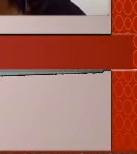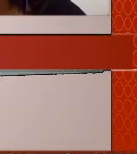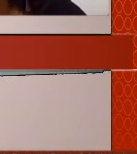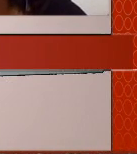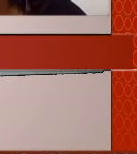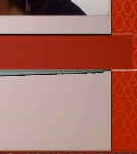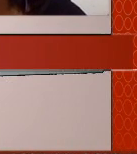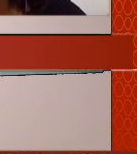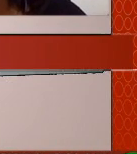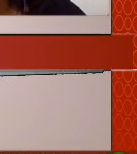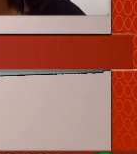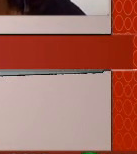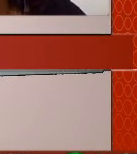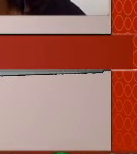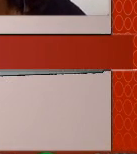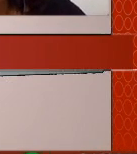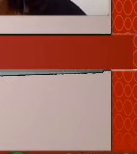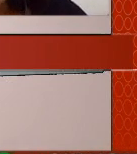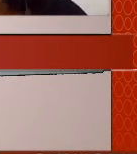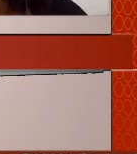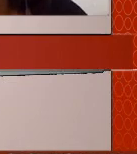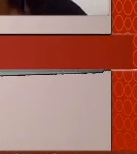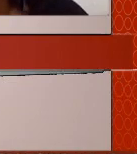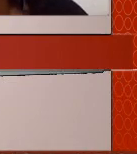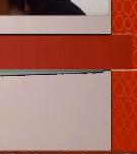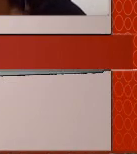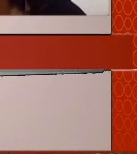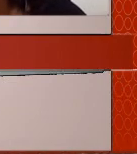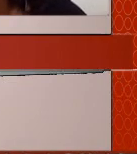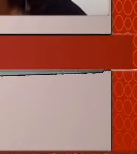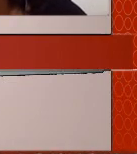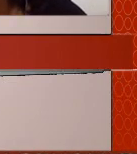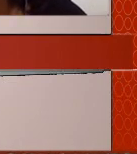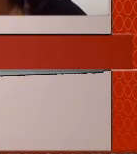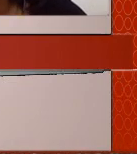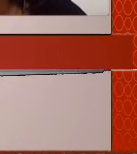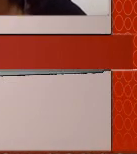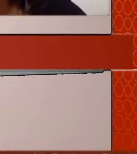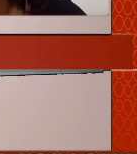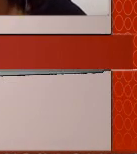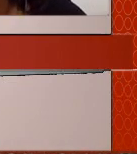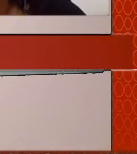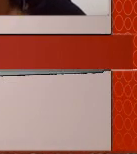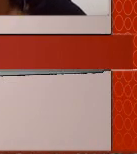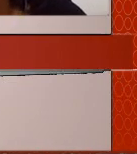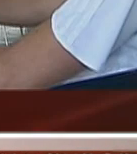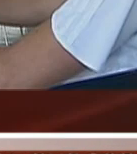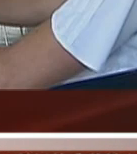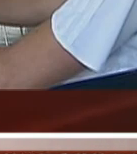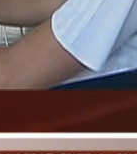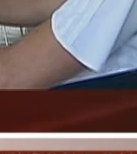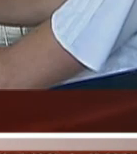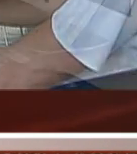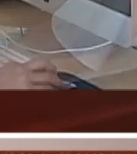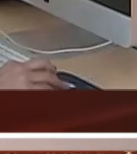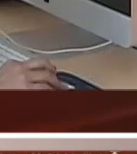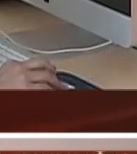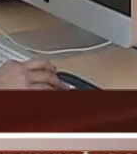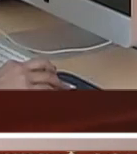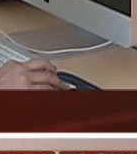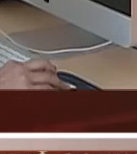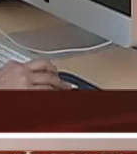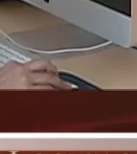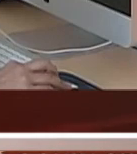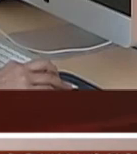marcan el desarrollo de diversos ámbitos del conocimiento y las instituciones académicas de gobierno redes